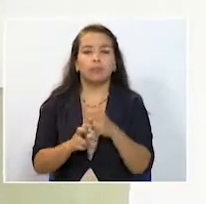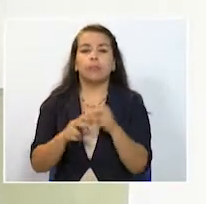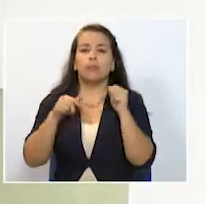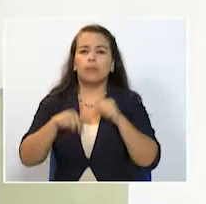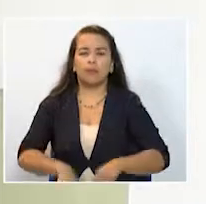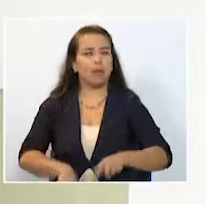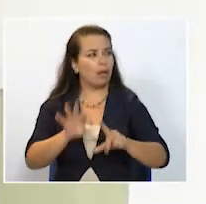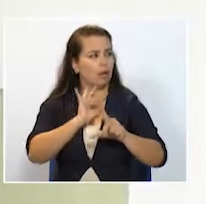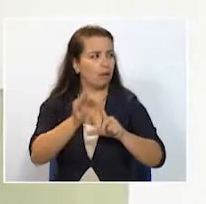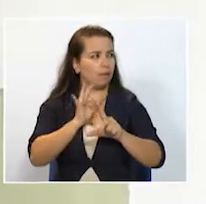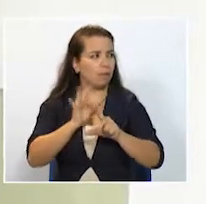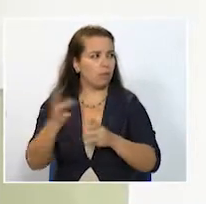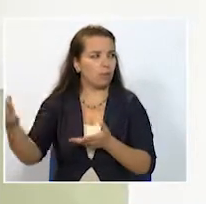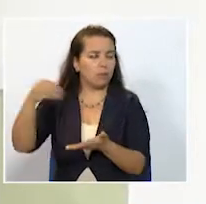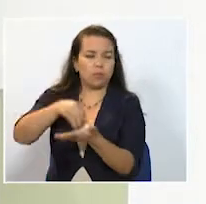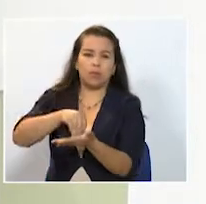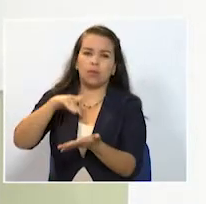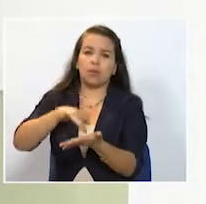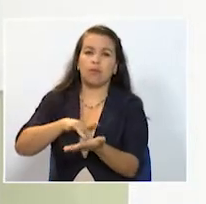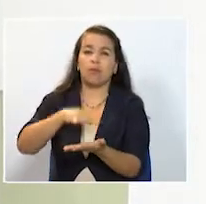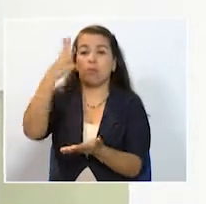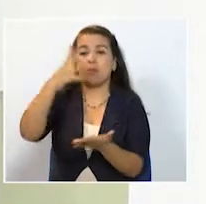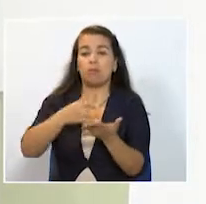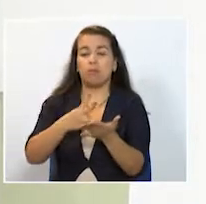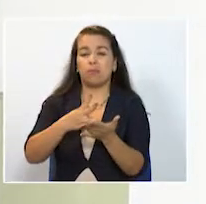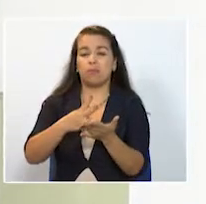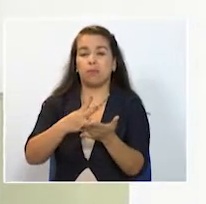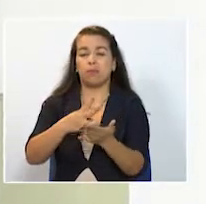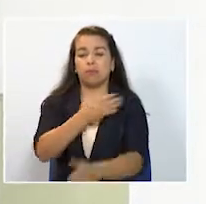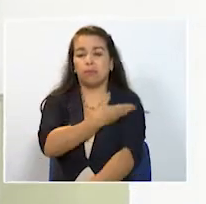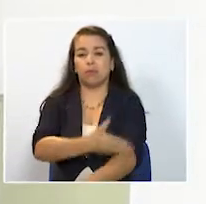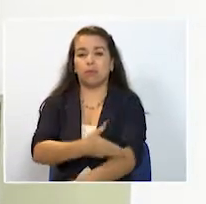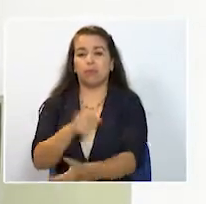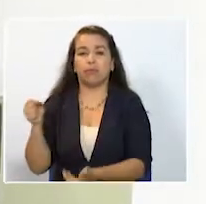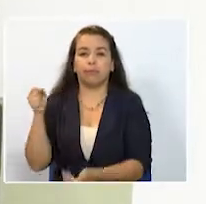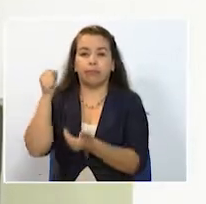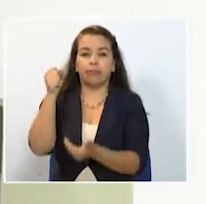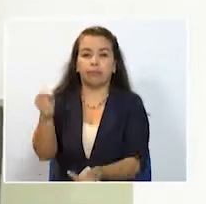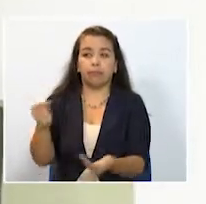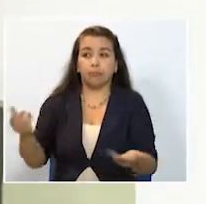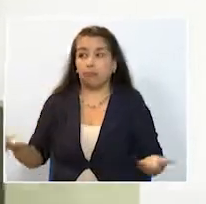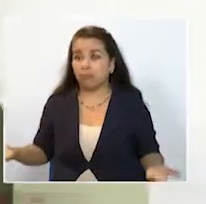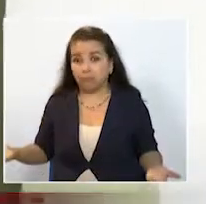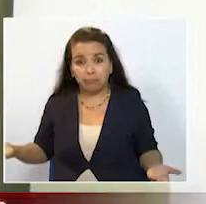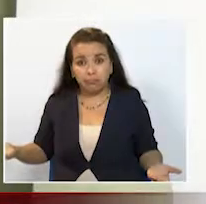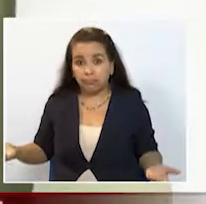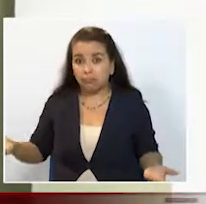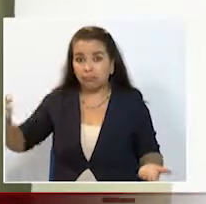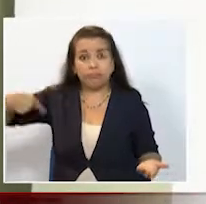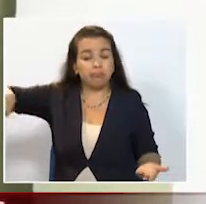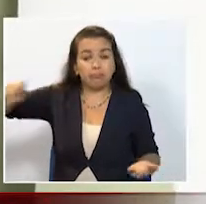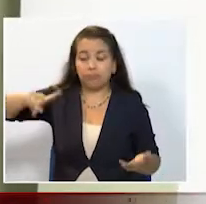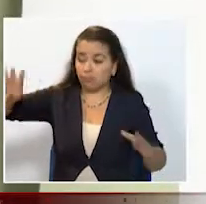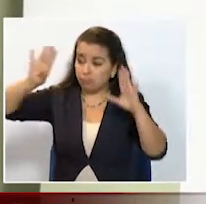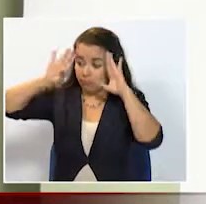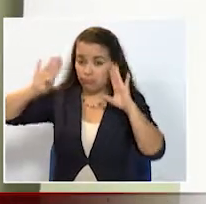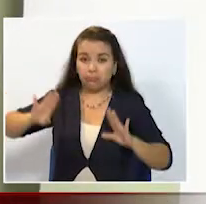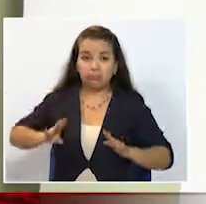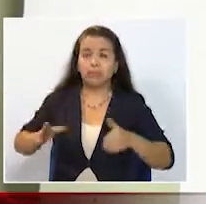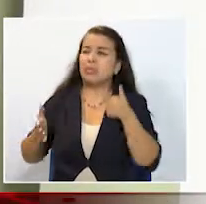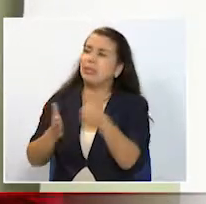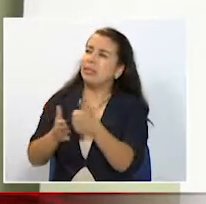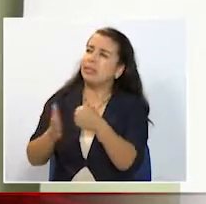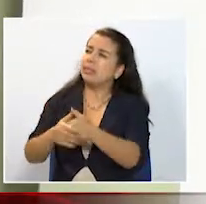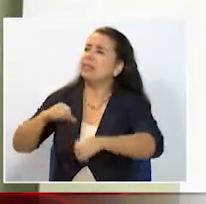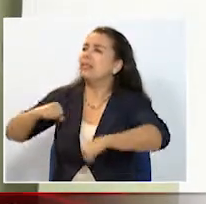al Hospital La Misericordia de Calarca alrededor de 4 mil millones de pesos no hemos hecho todas las gestiones para